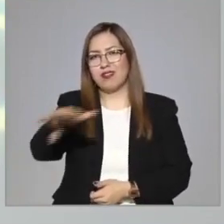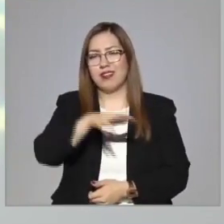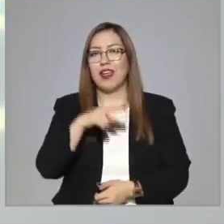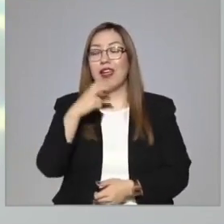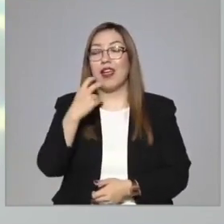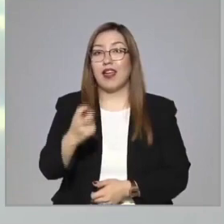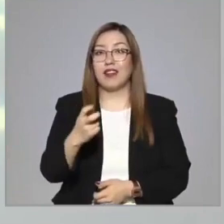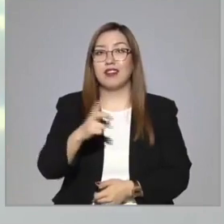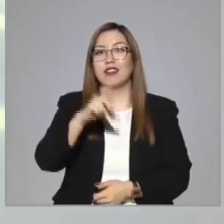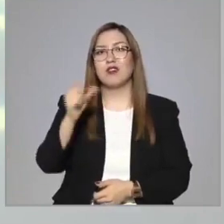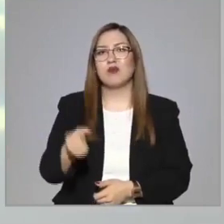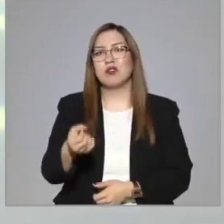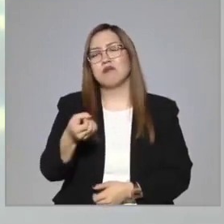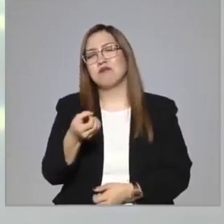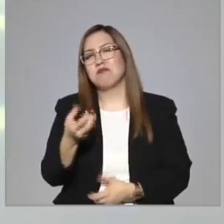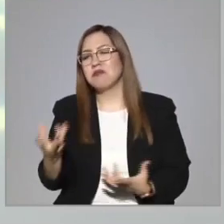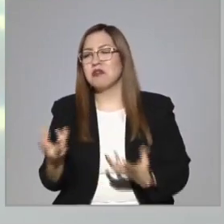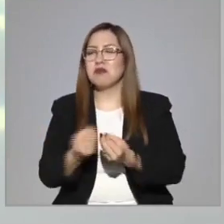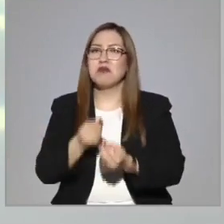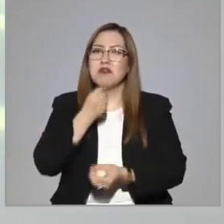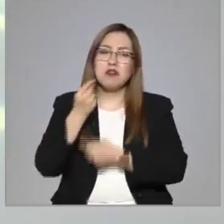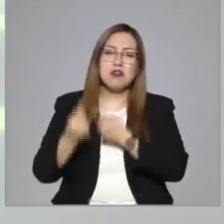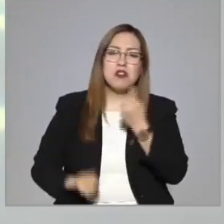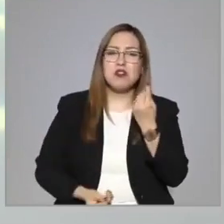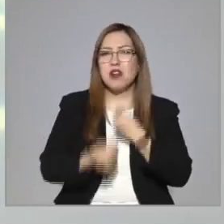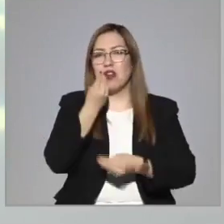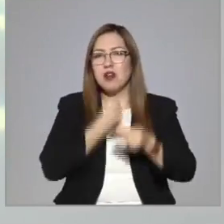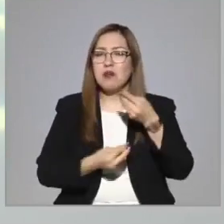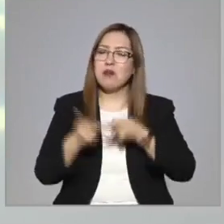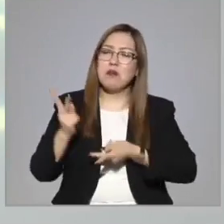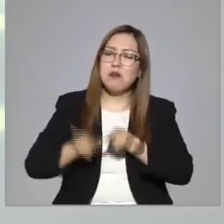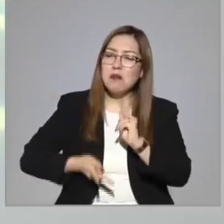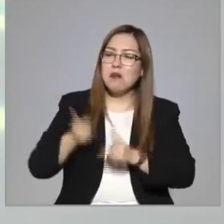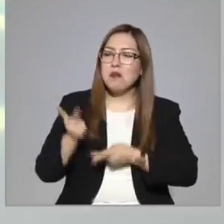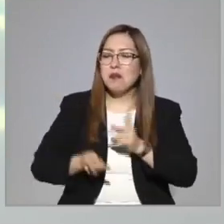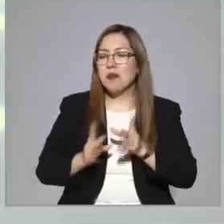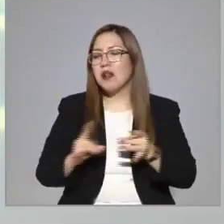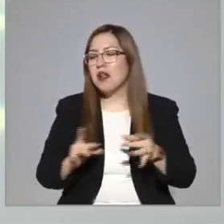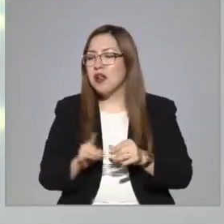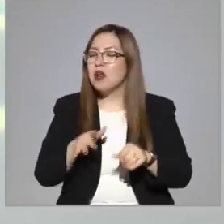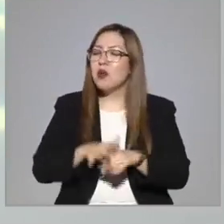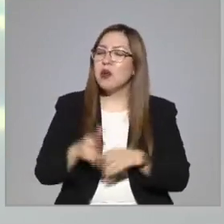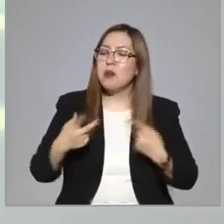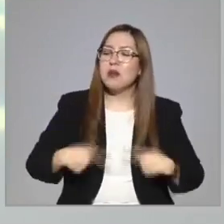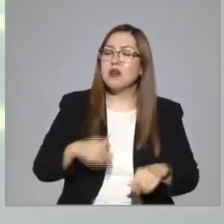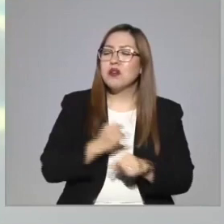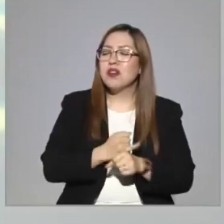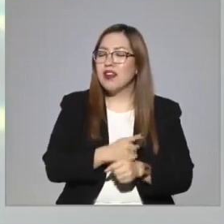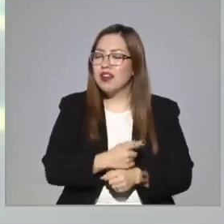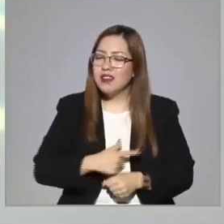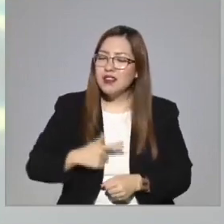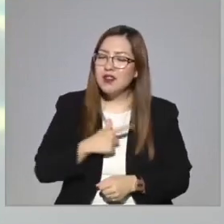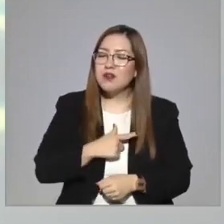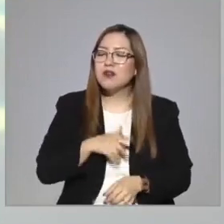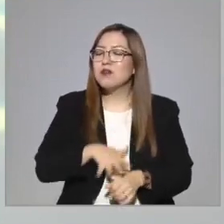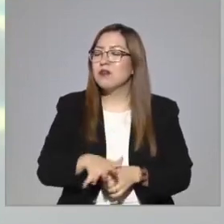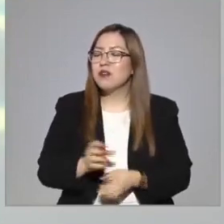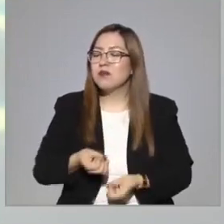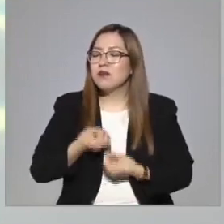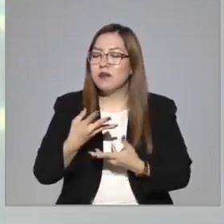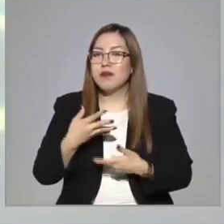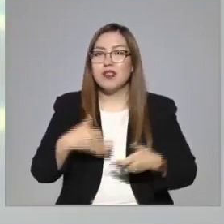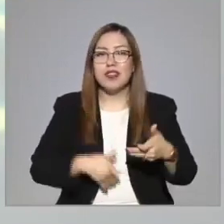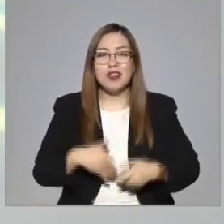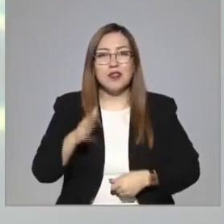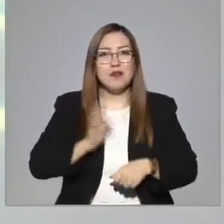después vayan a comer con las infancias que tengan cerca, platiquen, platiquen de qué personaje les dijo qué, porque el teatro tiene que cambiar,